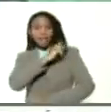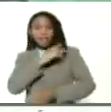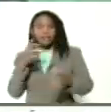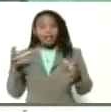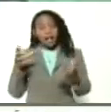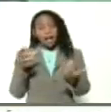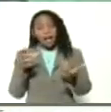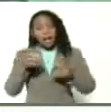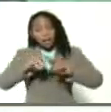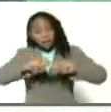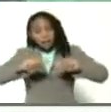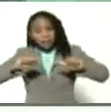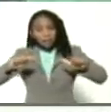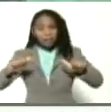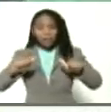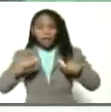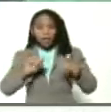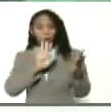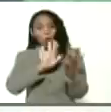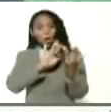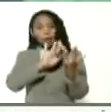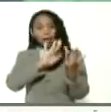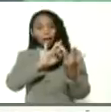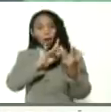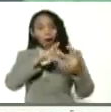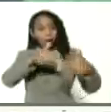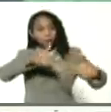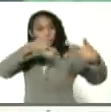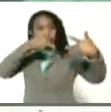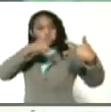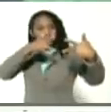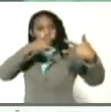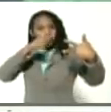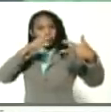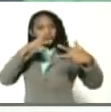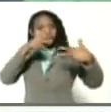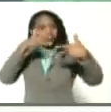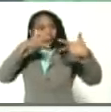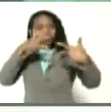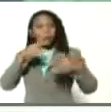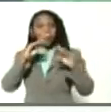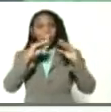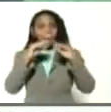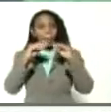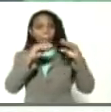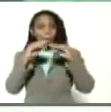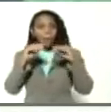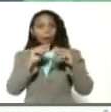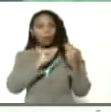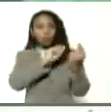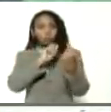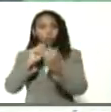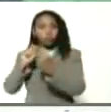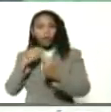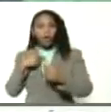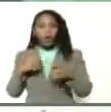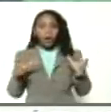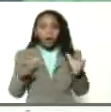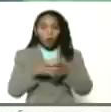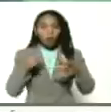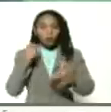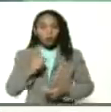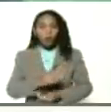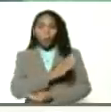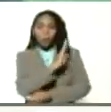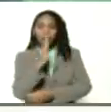territoriales que están conectados en videoconferencia. Bueno, vamos a conectarnos con el Congreso Bolivariano de los Pueblos